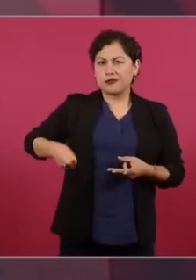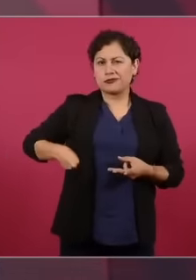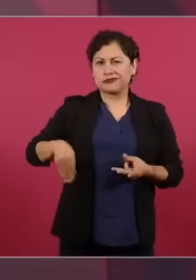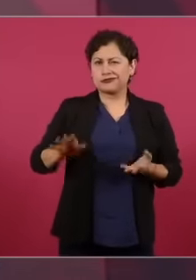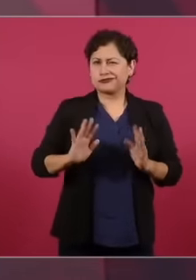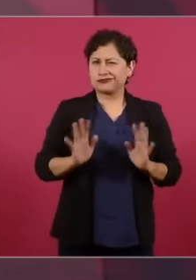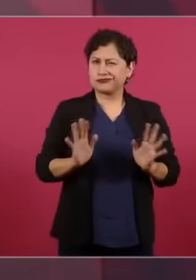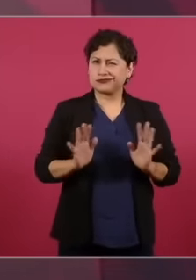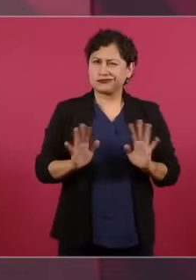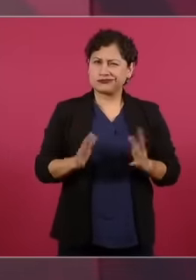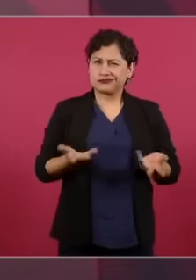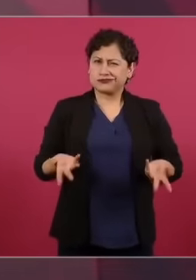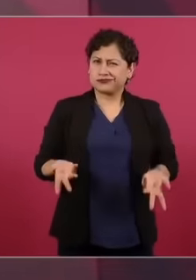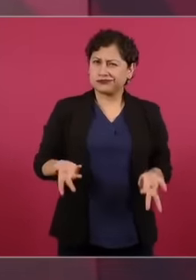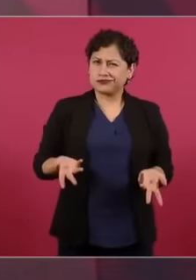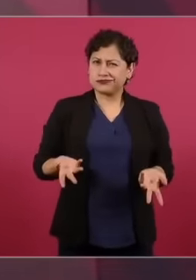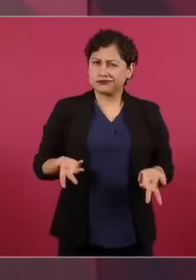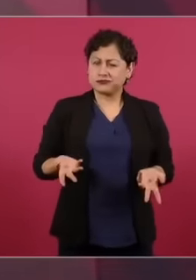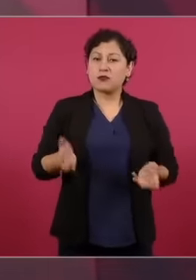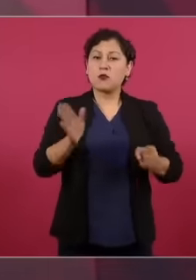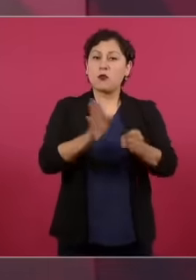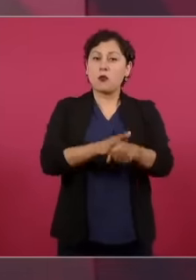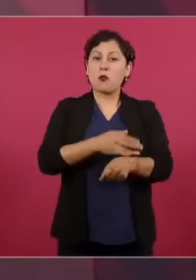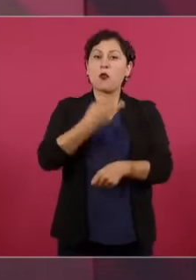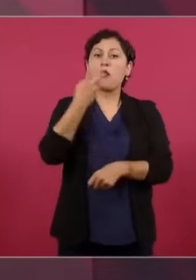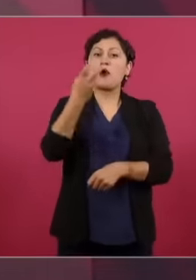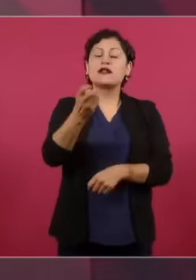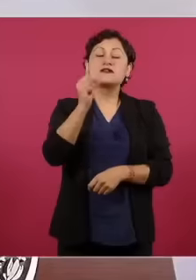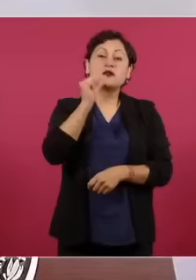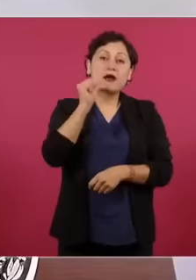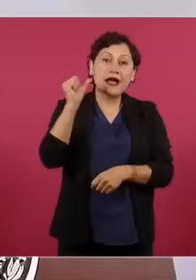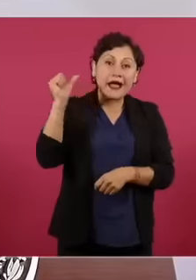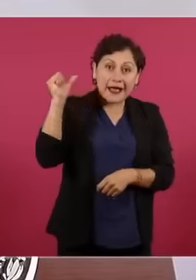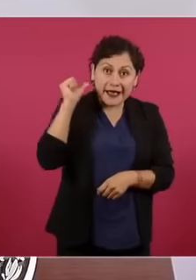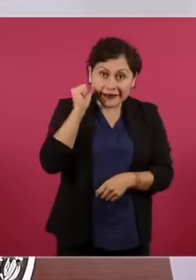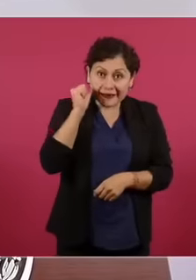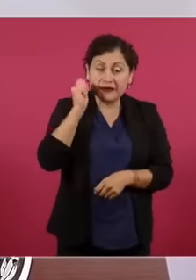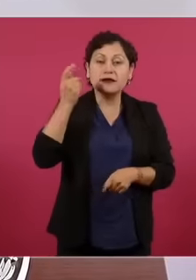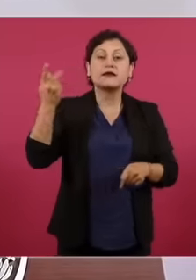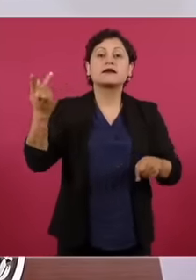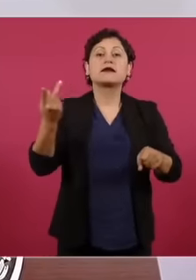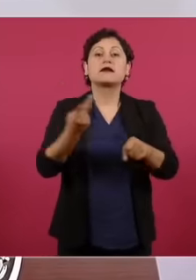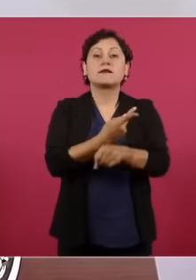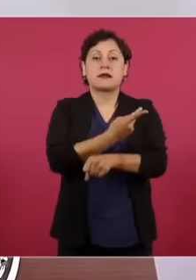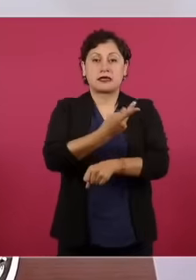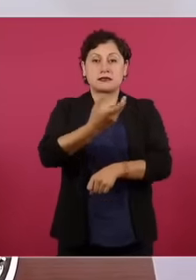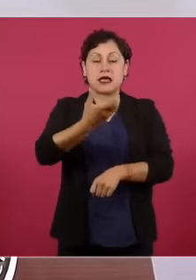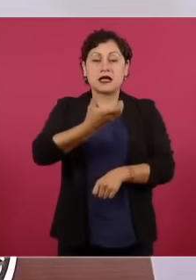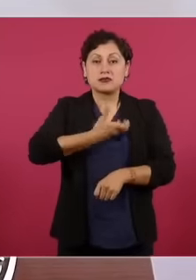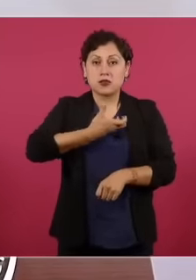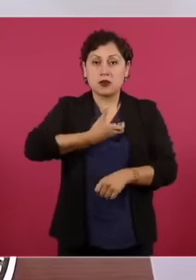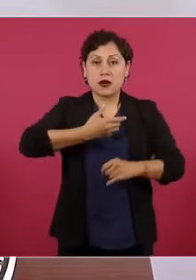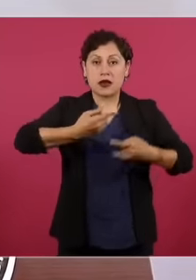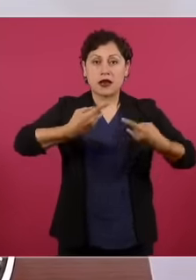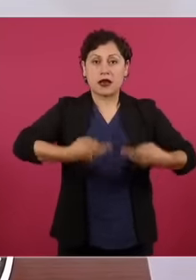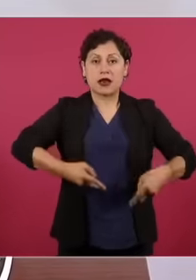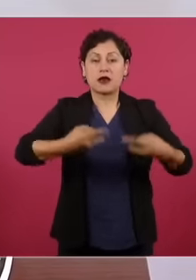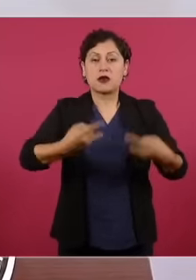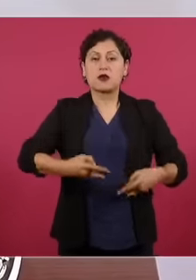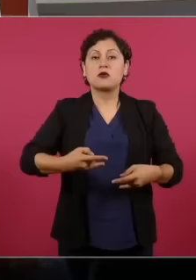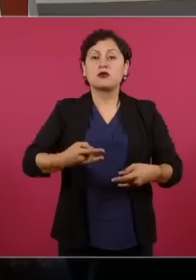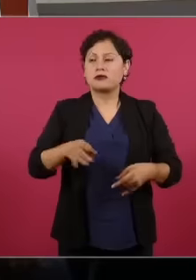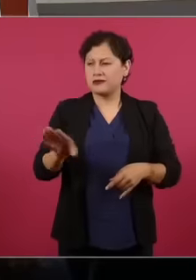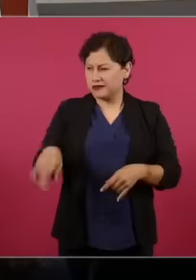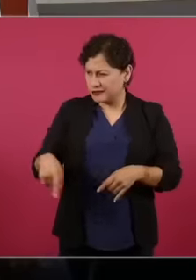Por eso fue lo del Zócalo ayer A ver si no tienes lo del Zócalo La partecita En donde